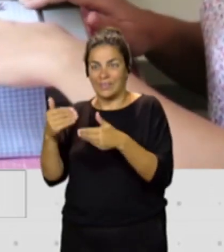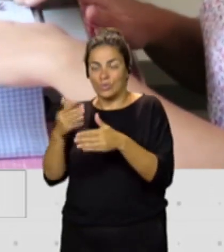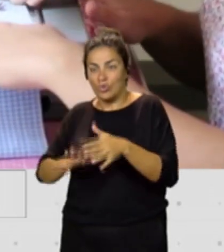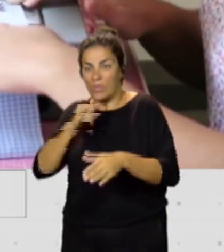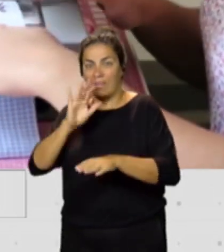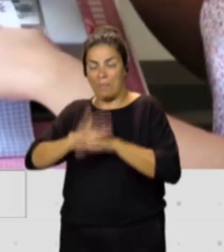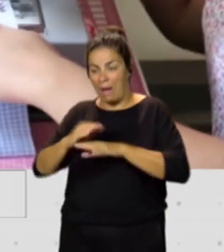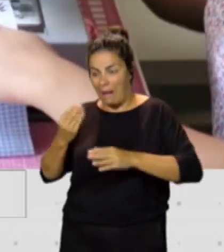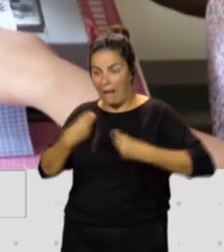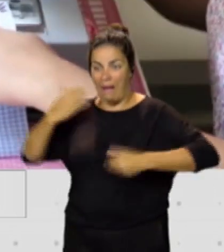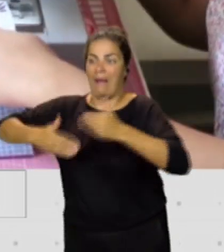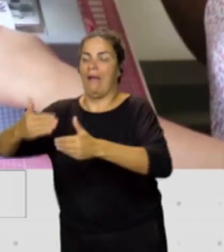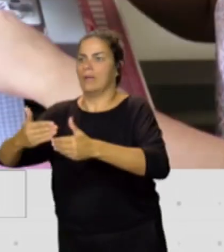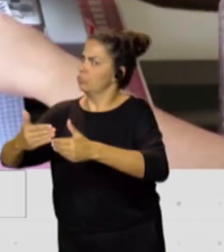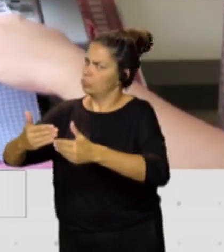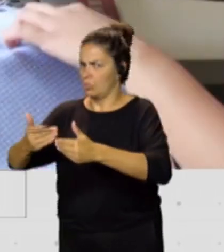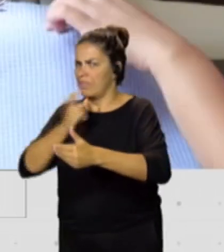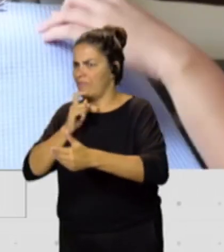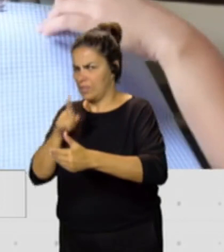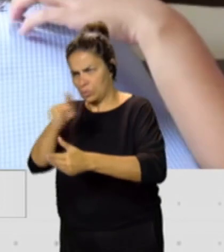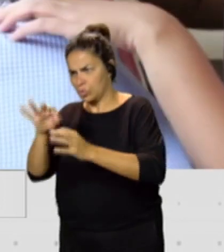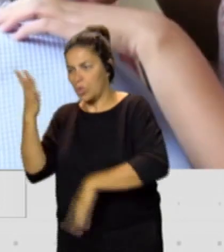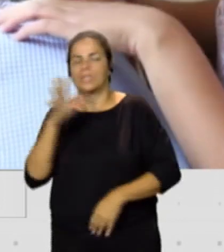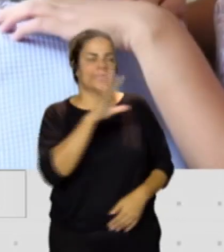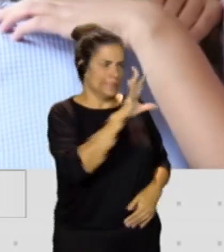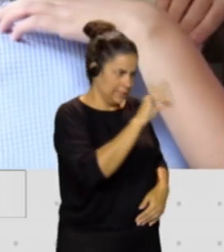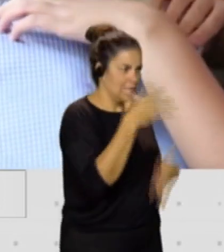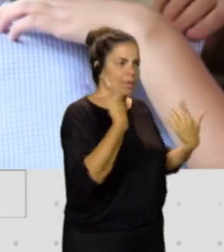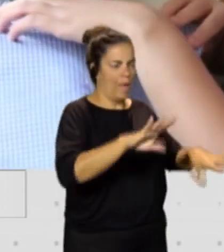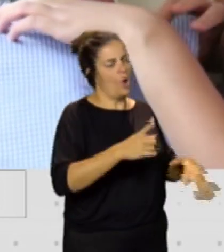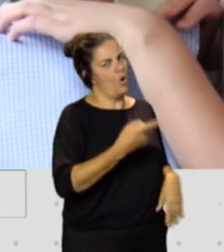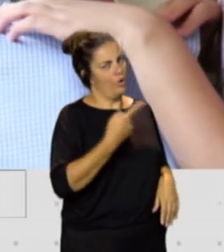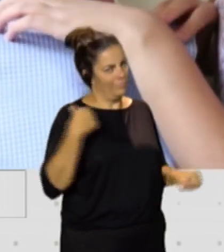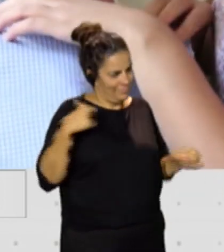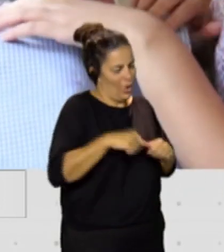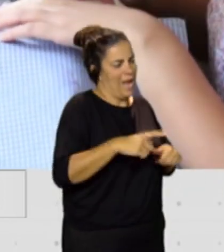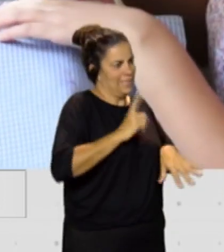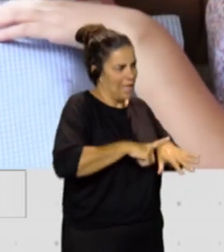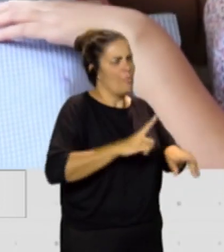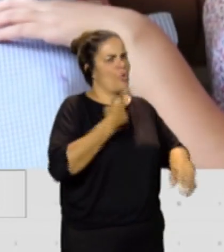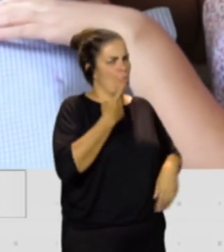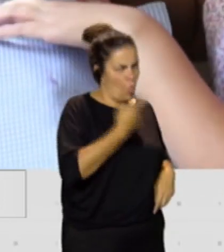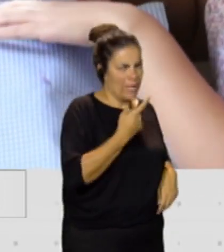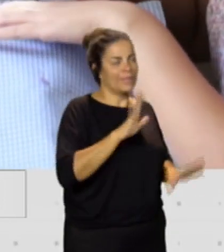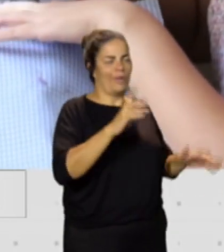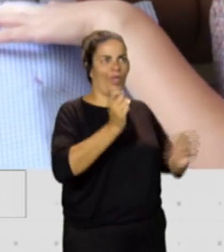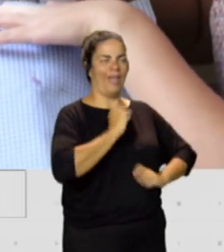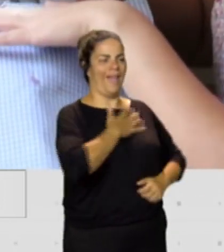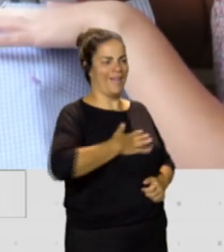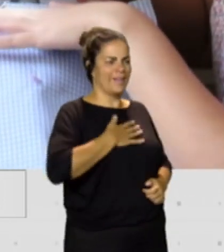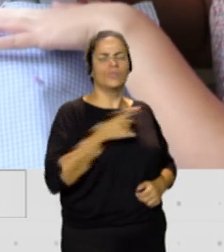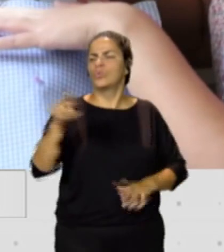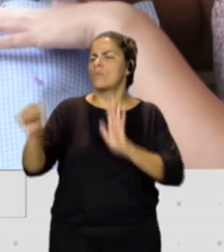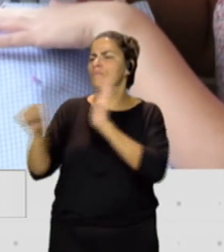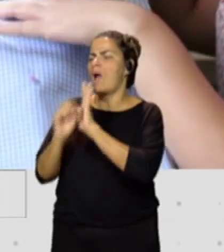privilegiada. No que va, sí, sí, pero hoy lleva tiempo. Ha costado. Y cuesta, cuesta, pero sí, es muy gratificante. ¿Cuántos años hace que nació tu marca? Pues